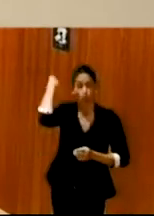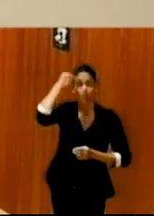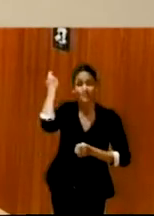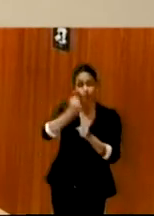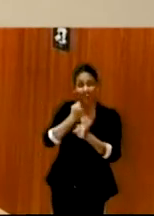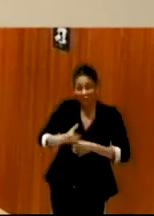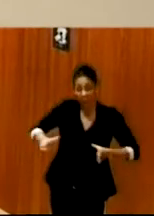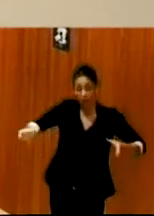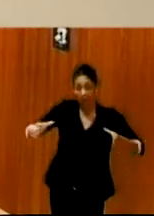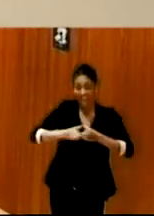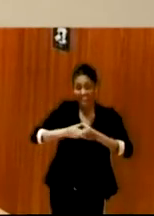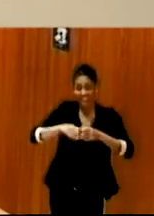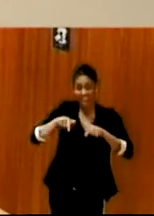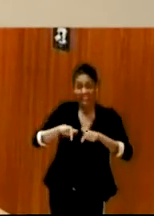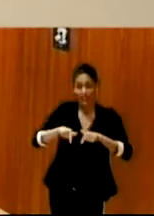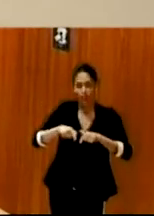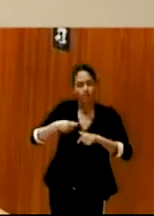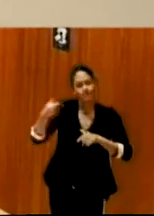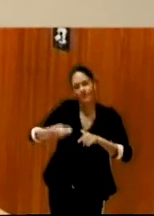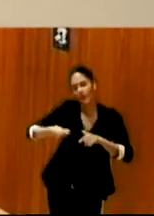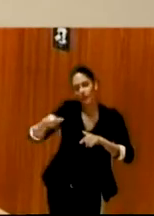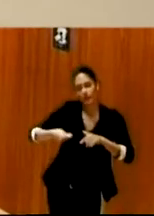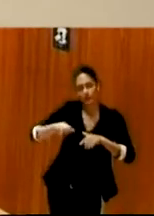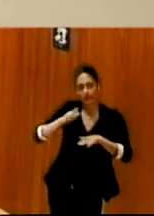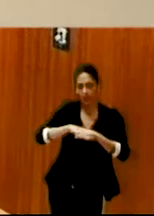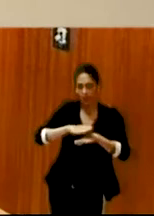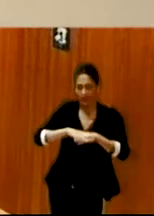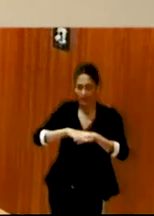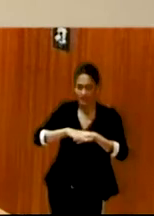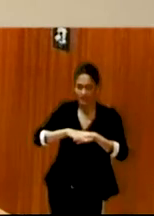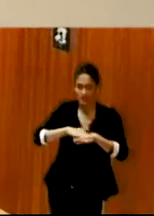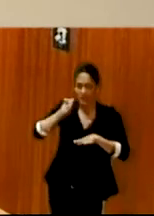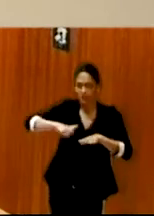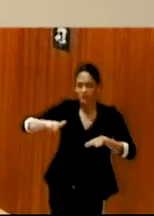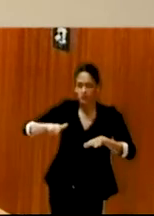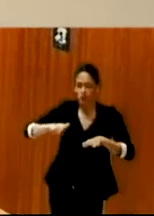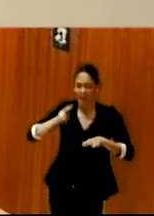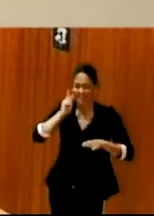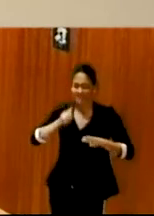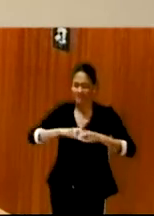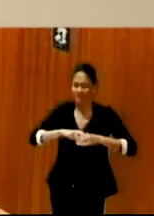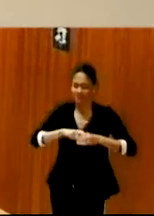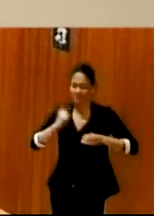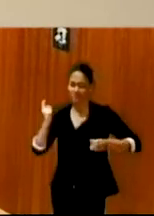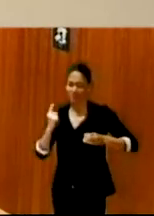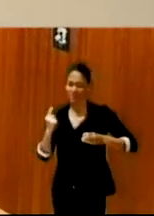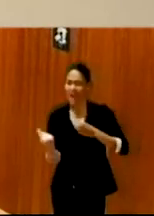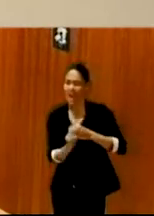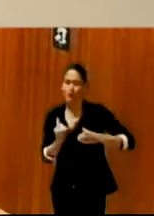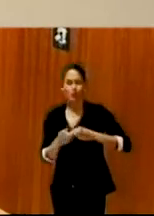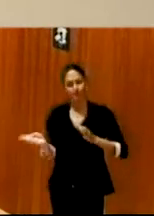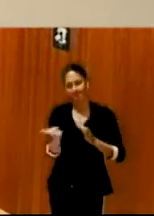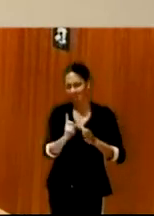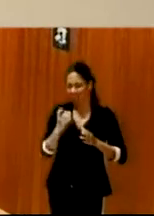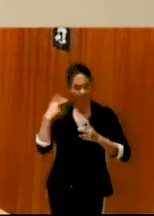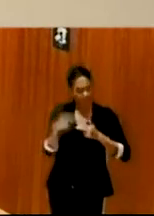es fundamental para que nadie se quede fuera y para que realmente el